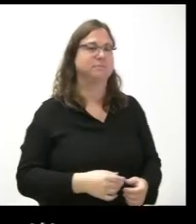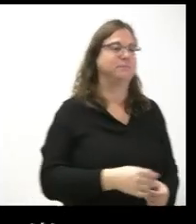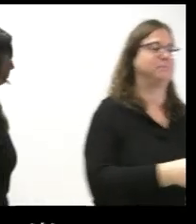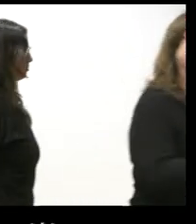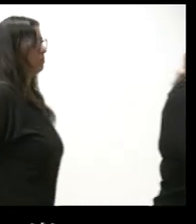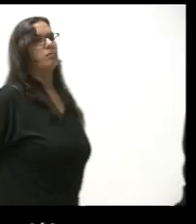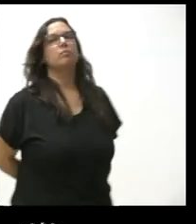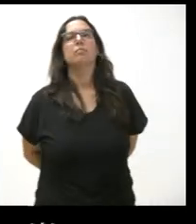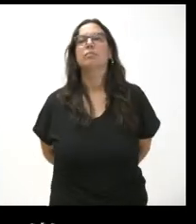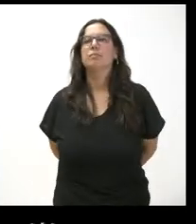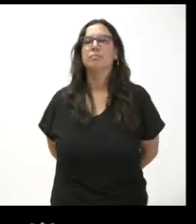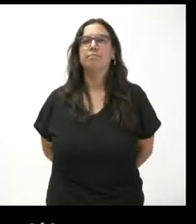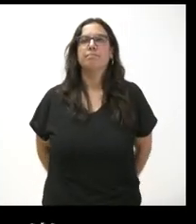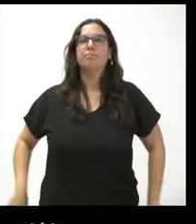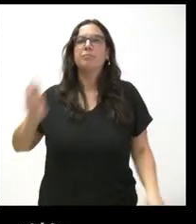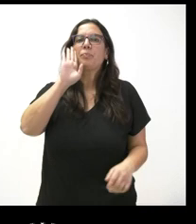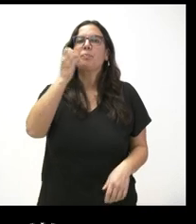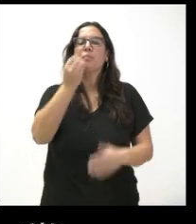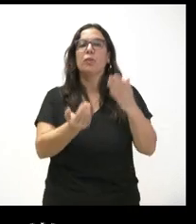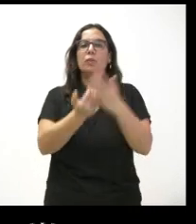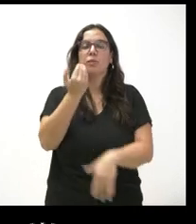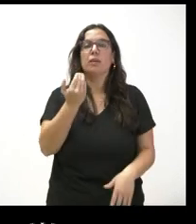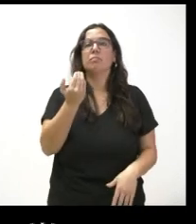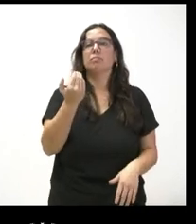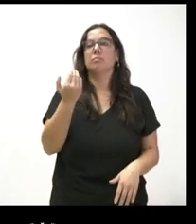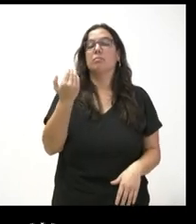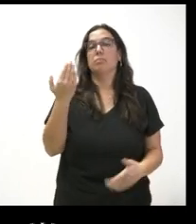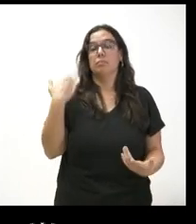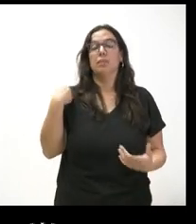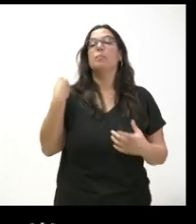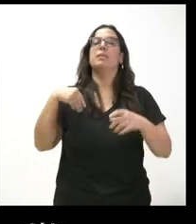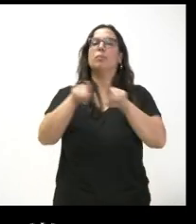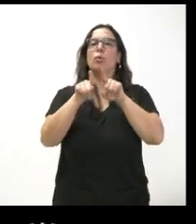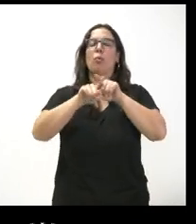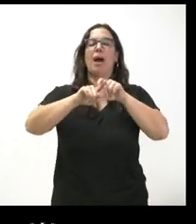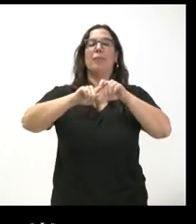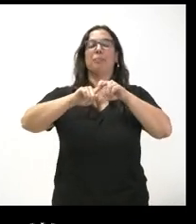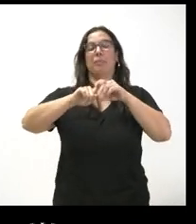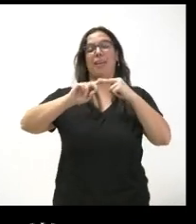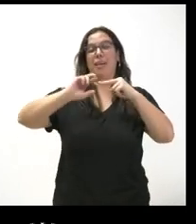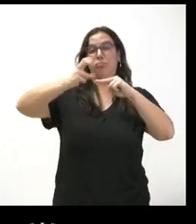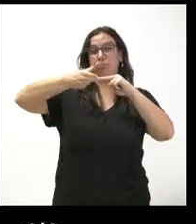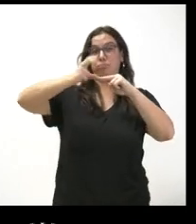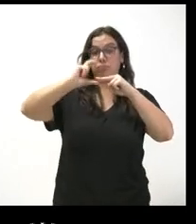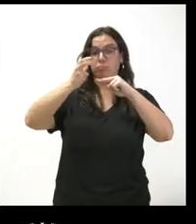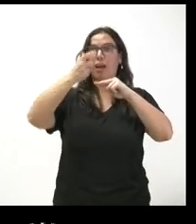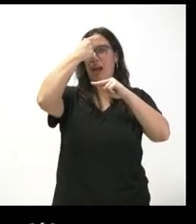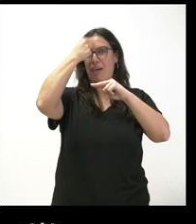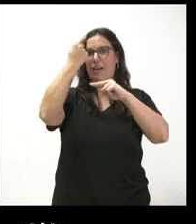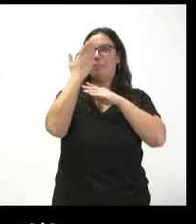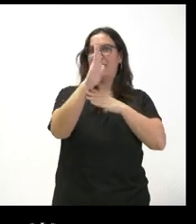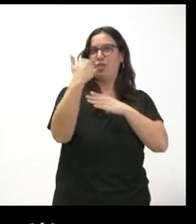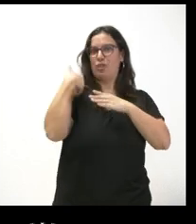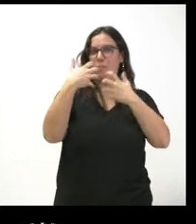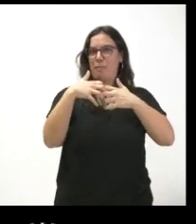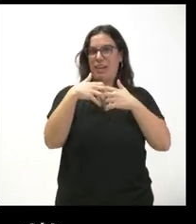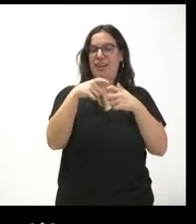Hola buenos días mira después de presentarse el acelerador lineal de Ávila todos los sorianos se han hecho la misma pregunta no sé